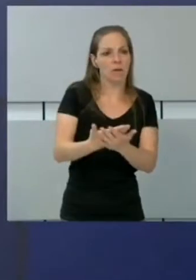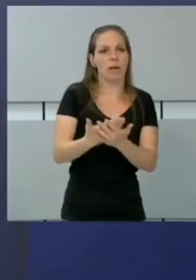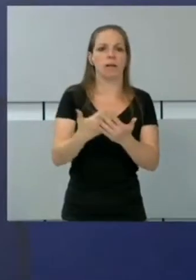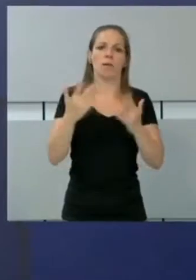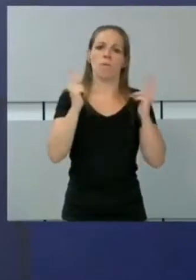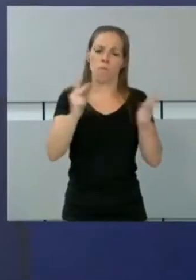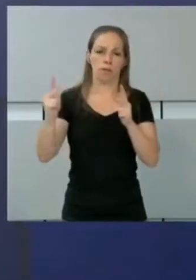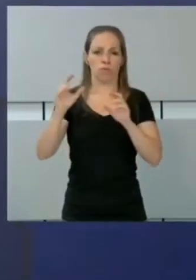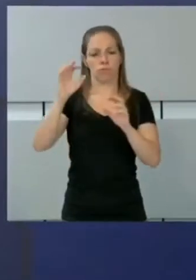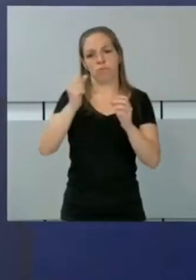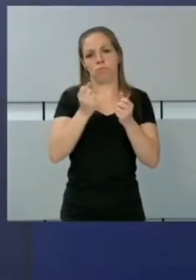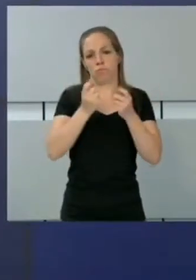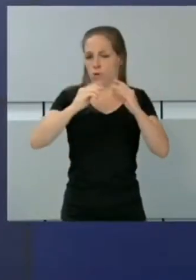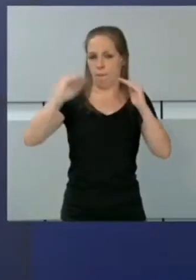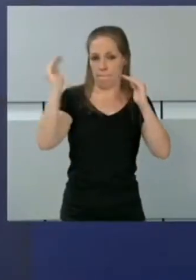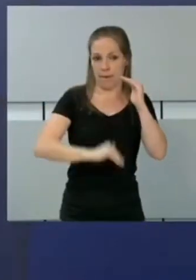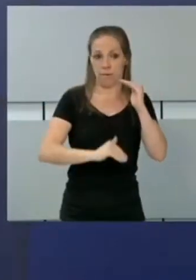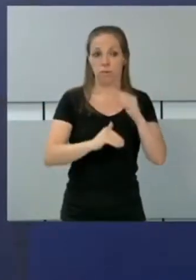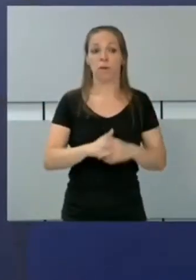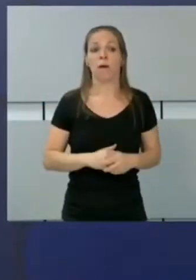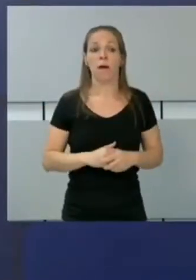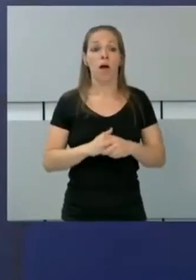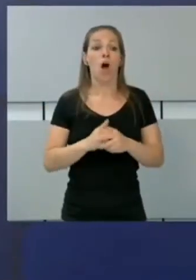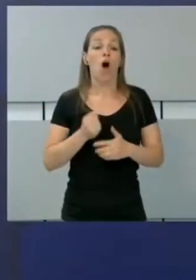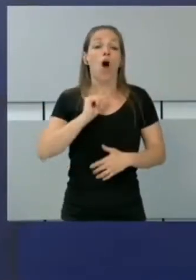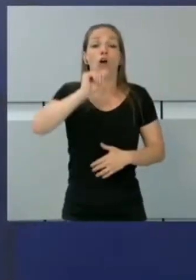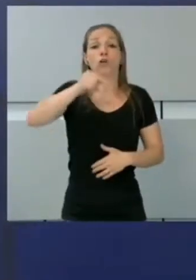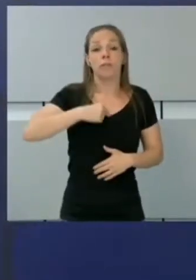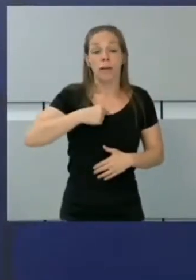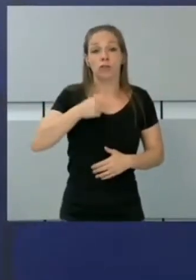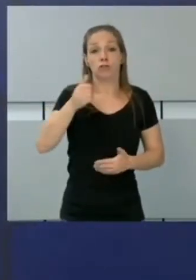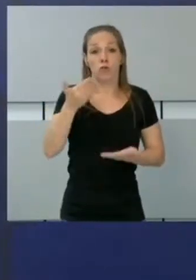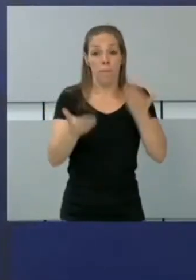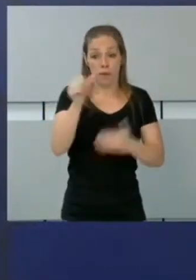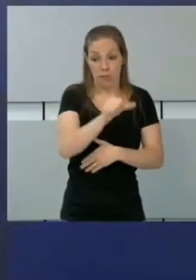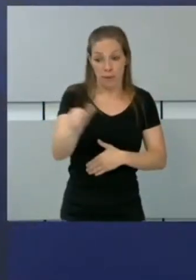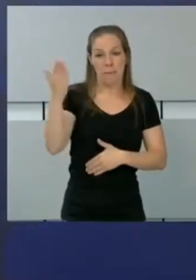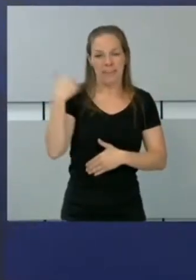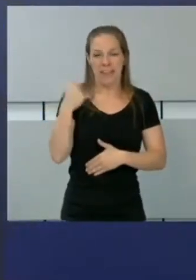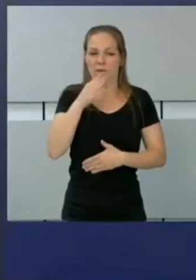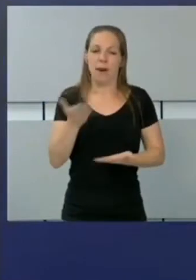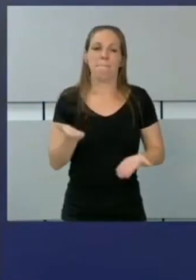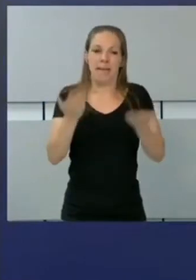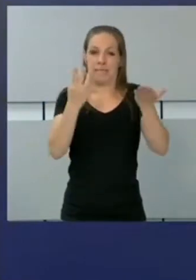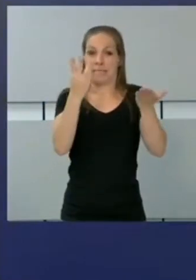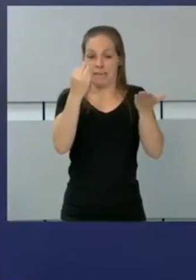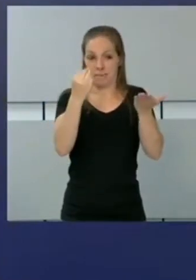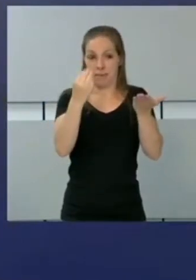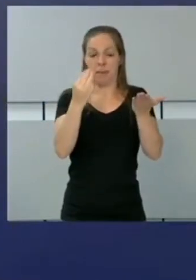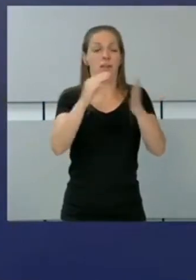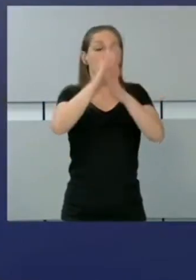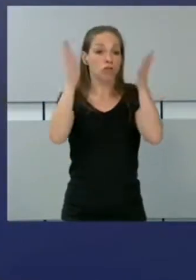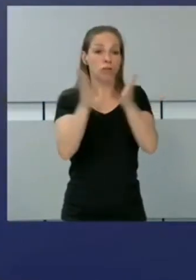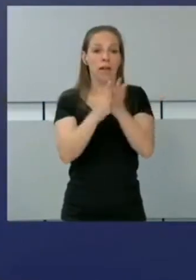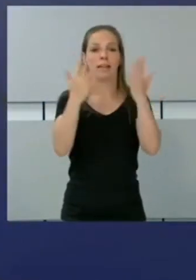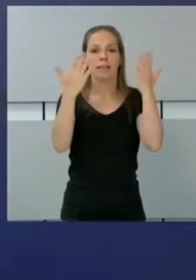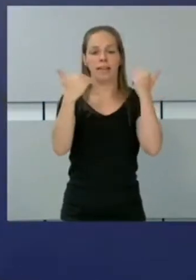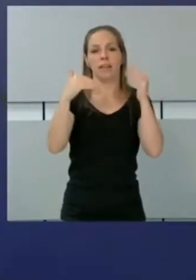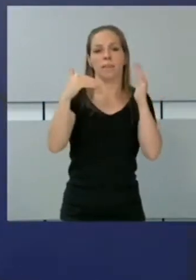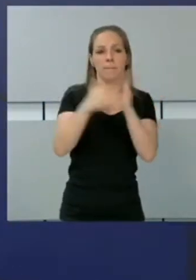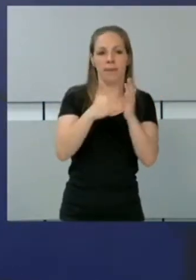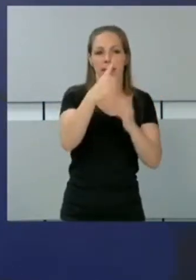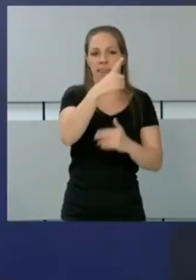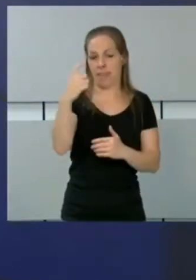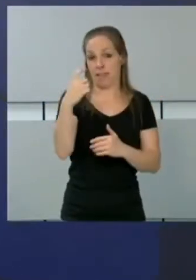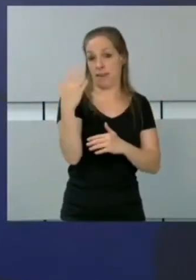aumentan con respecto al fin de la semana anterior en casi 3.000 y se han notificado más de 10.100 casos desde el